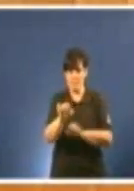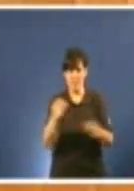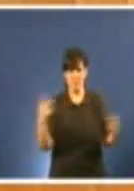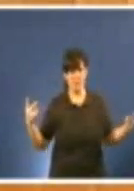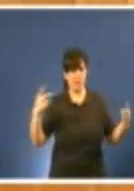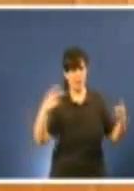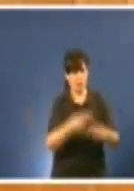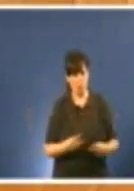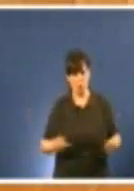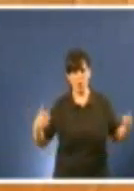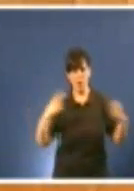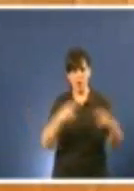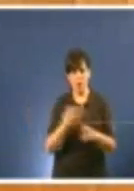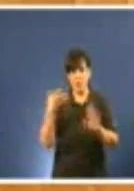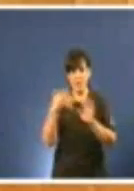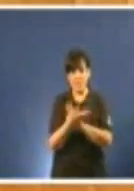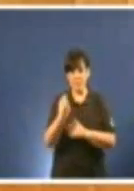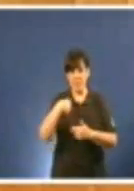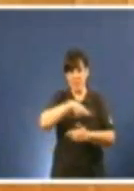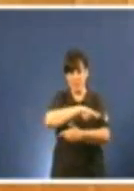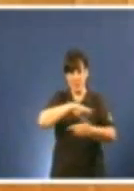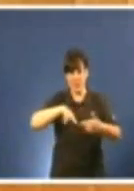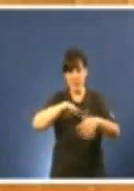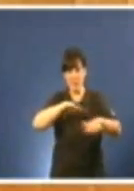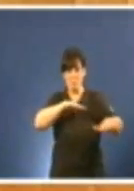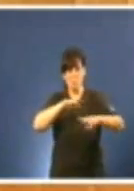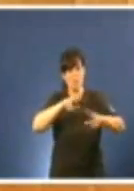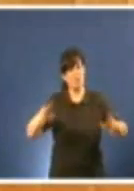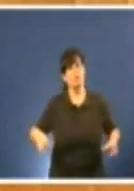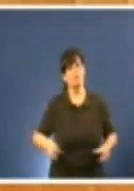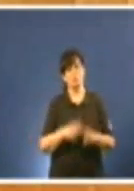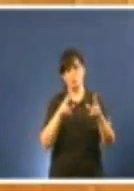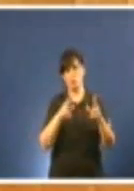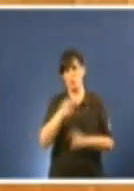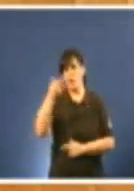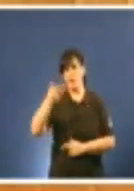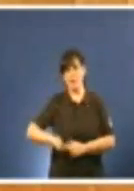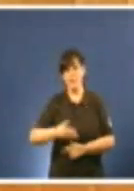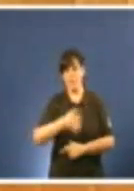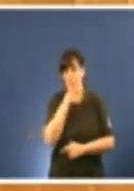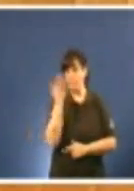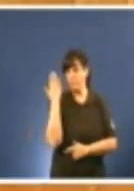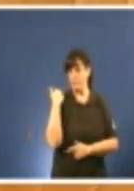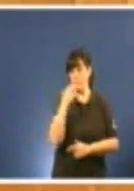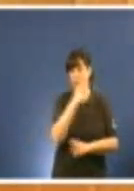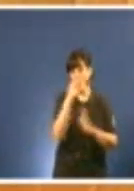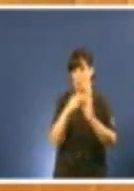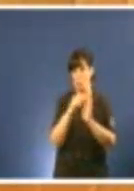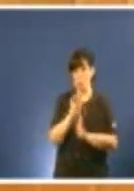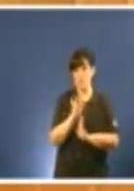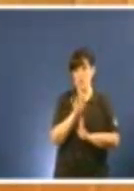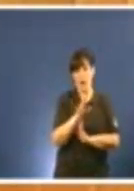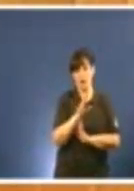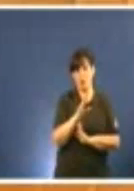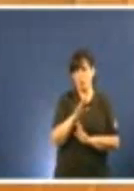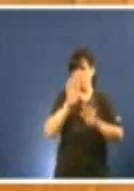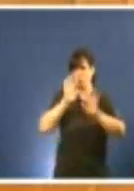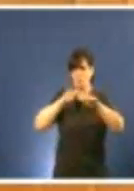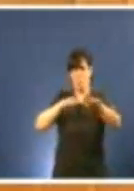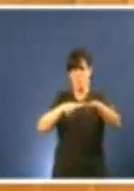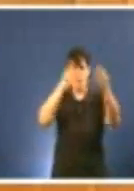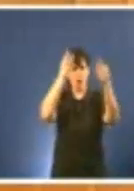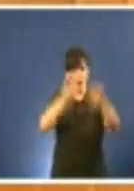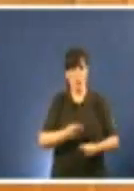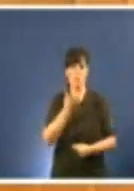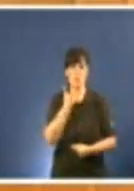movilización social. En Galiza hubo no ano 2014 2.977 movilizacións. En concreto en Vigo por